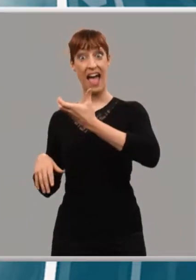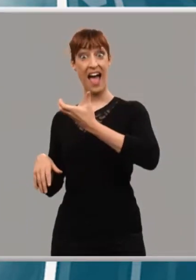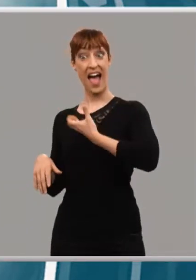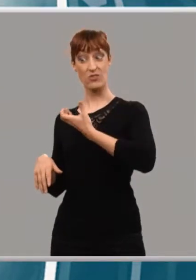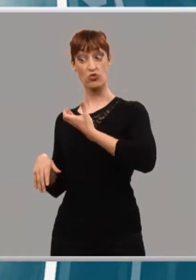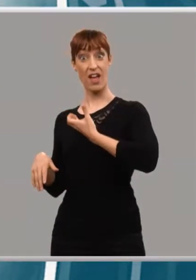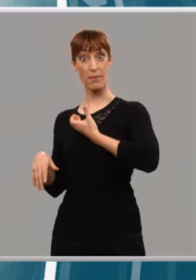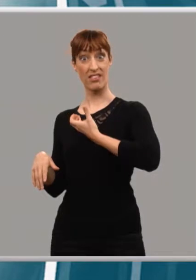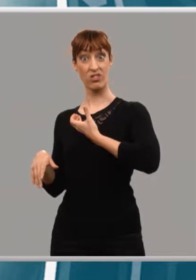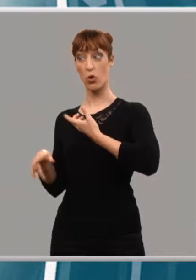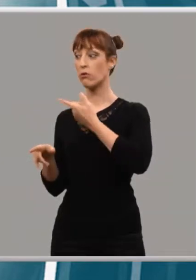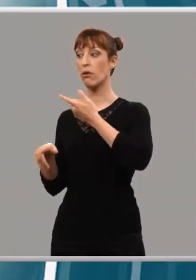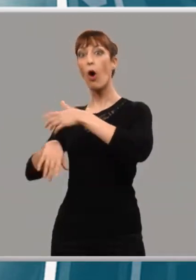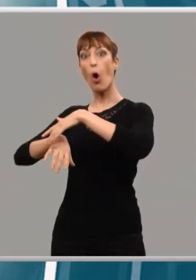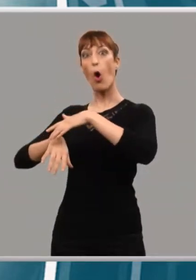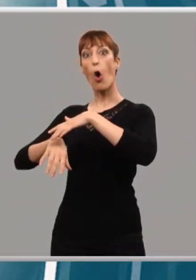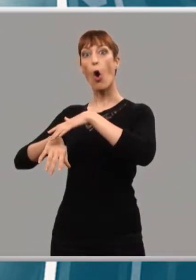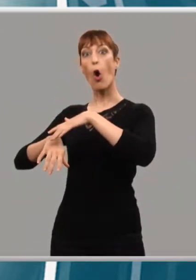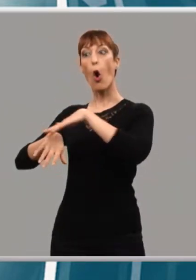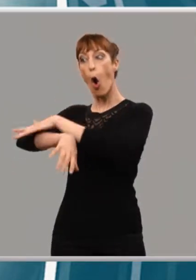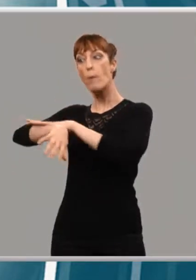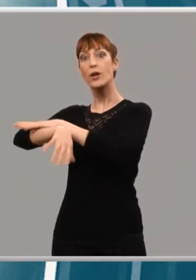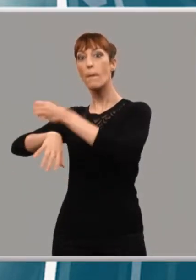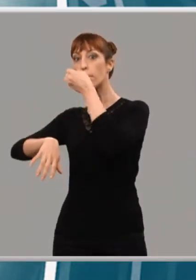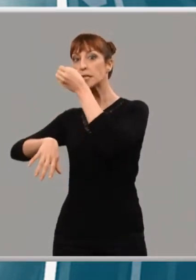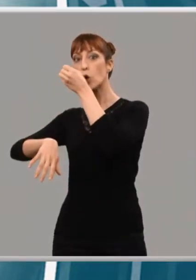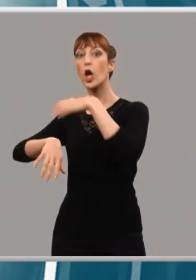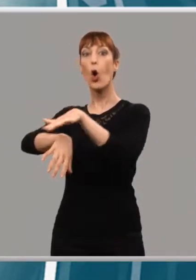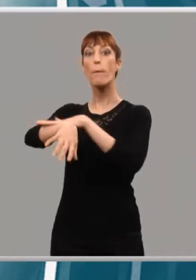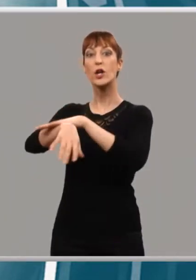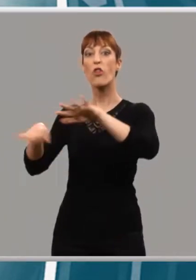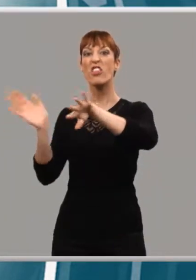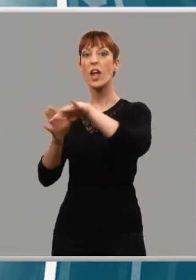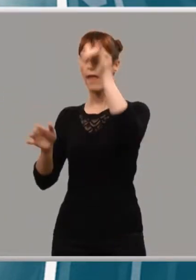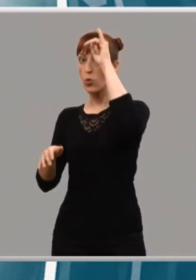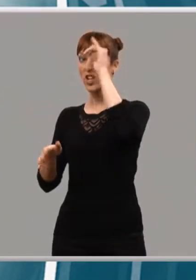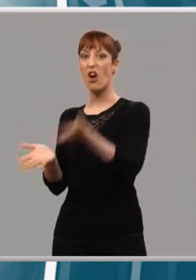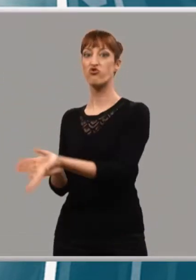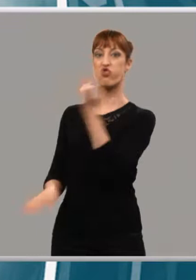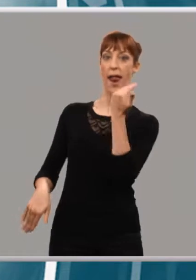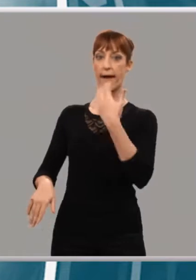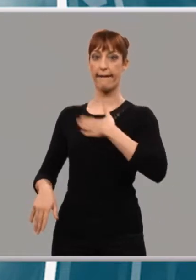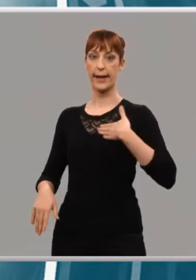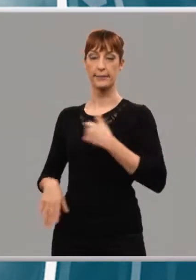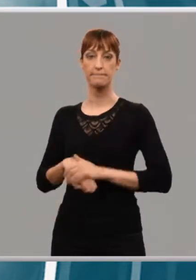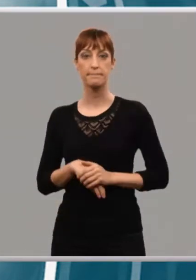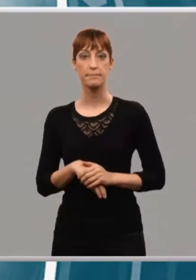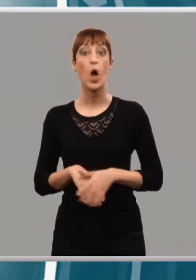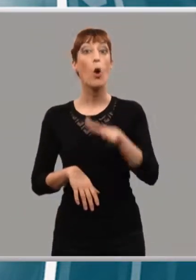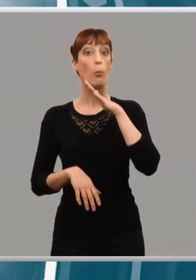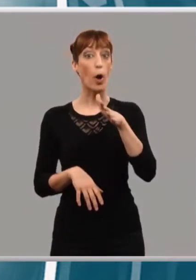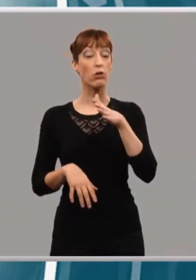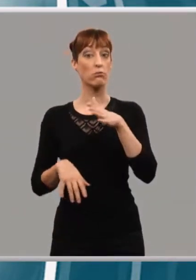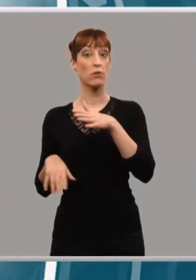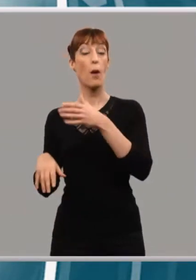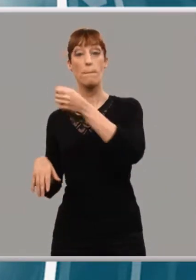calciatense al Gobierno de PSOE e Izquierda Unida. Ante la incapacidad manifiesta del Gobierno Municipal, del Partido Socialista Izquierda Unida,